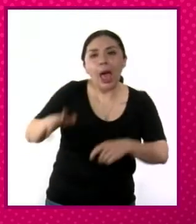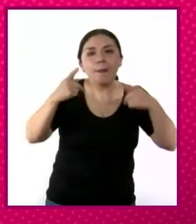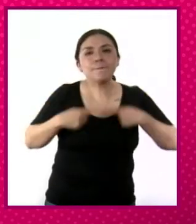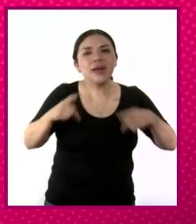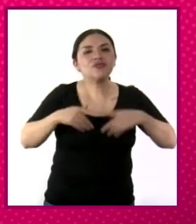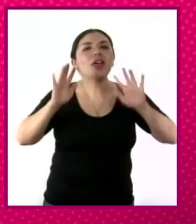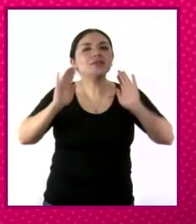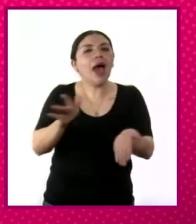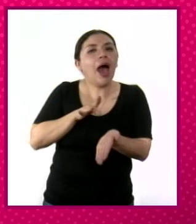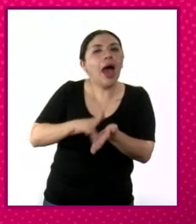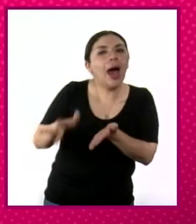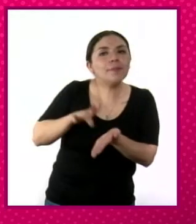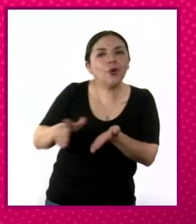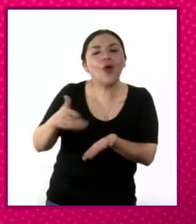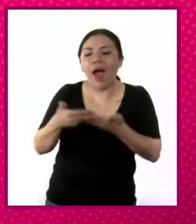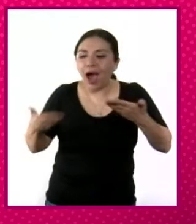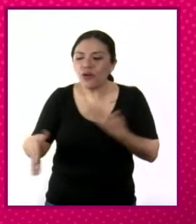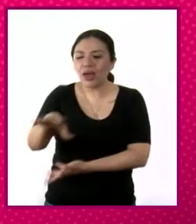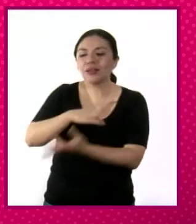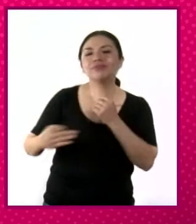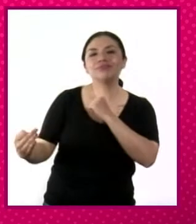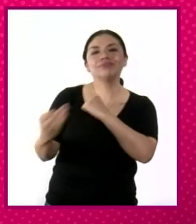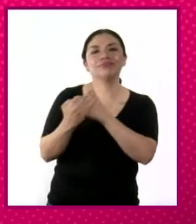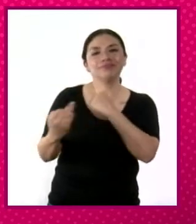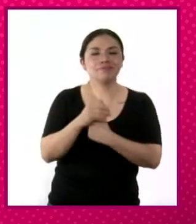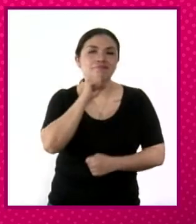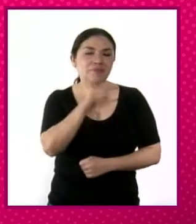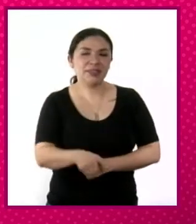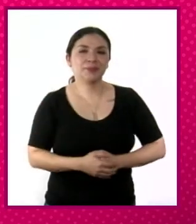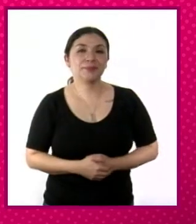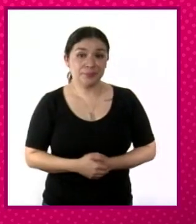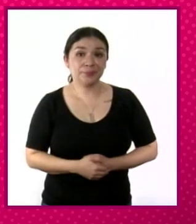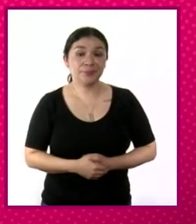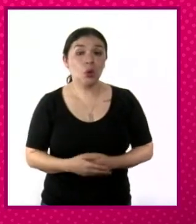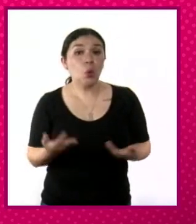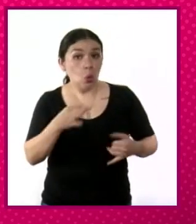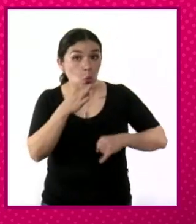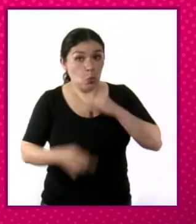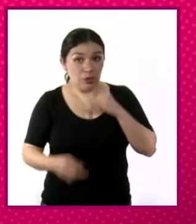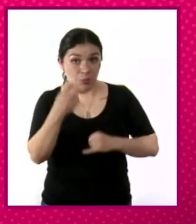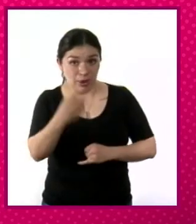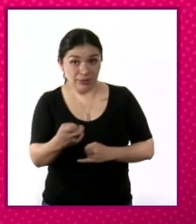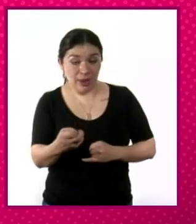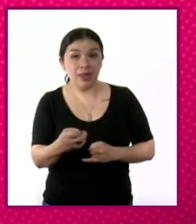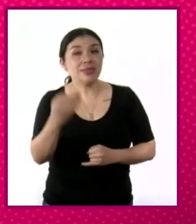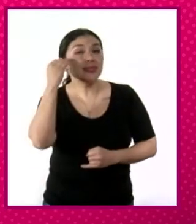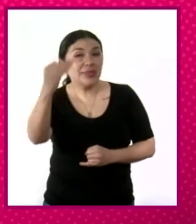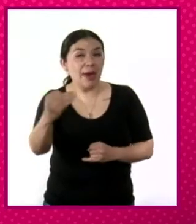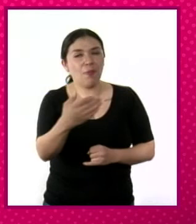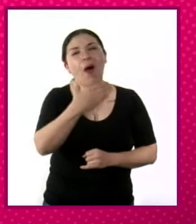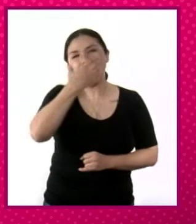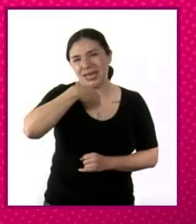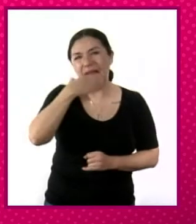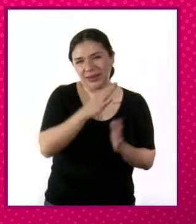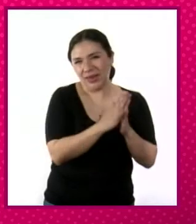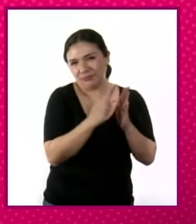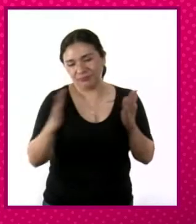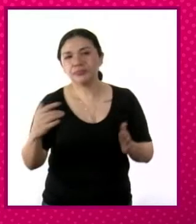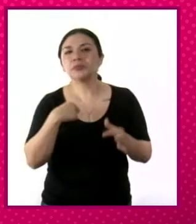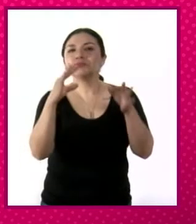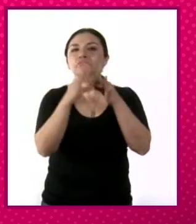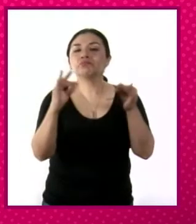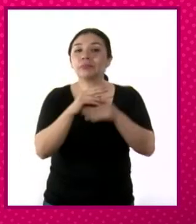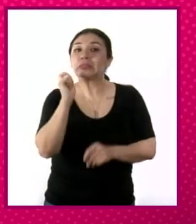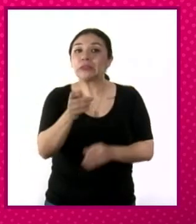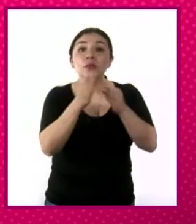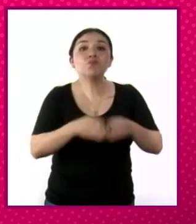han sido favorecidos por las reformas sociales del cardenismo. Para cerrar esto, o cerrar esta etapa del cardenismo, hablemos de